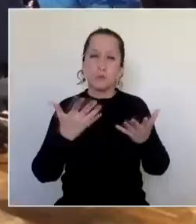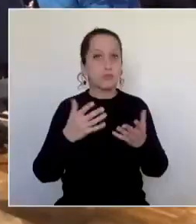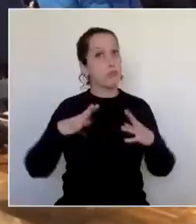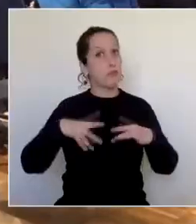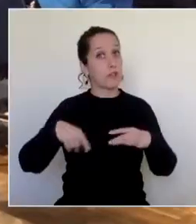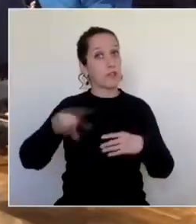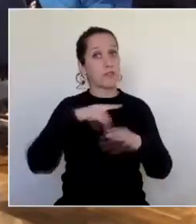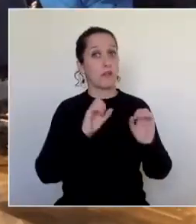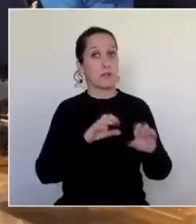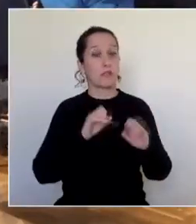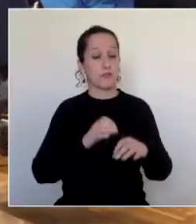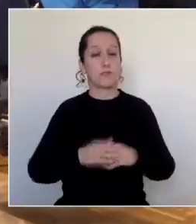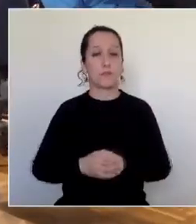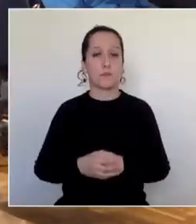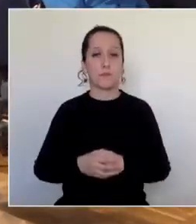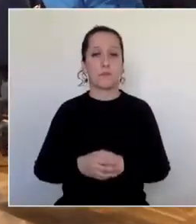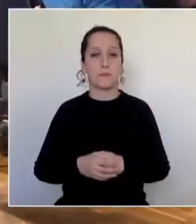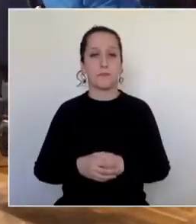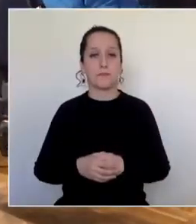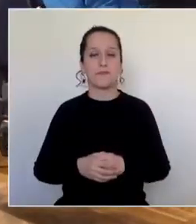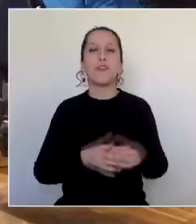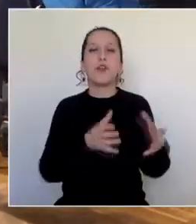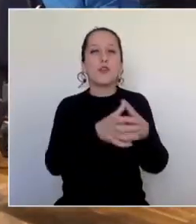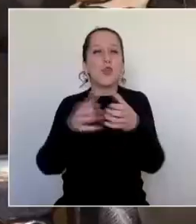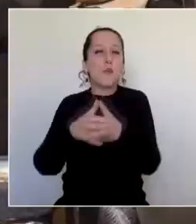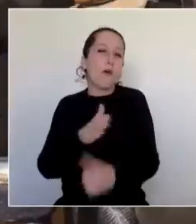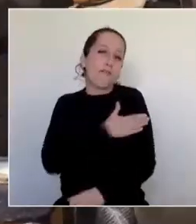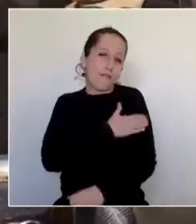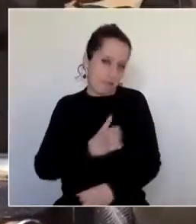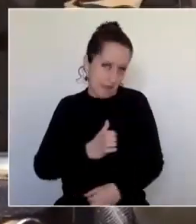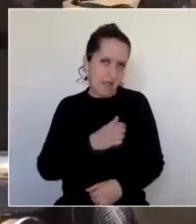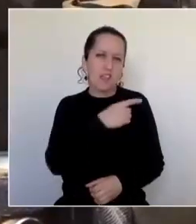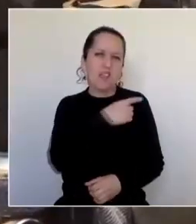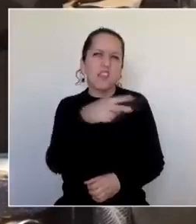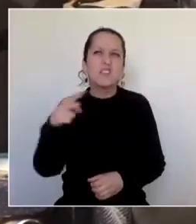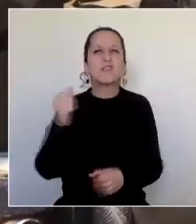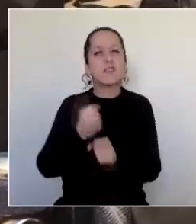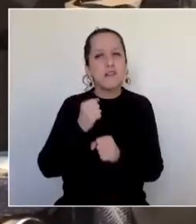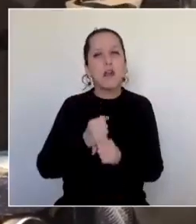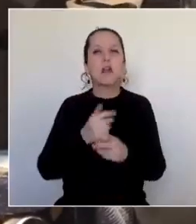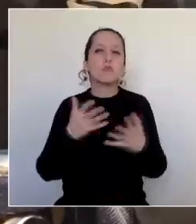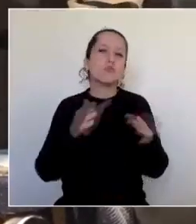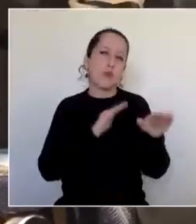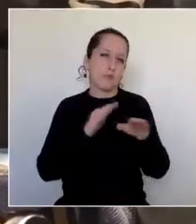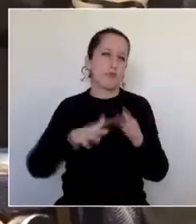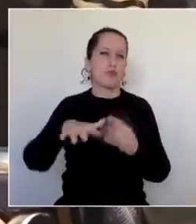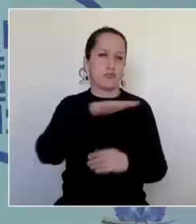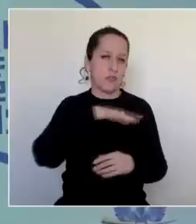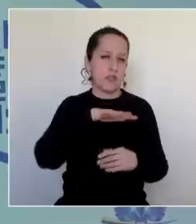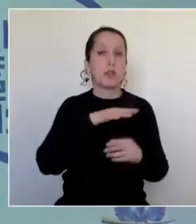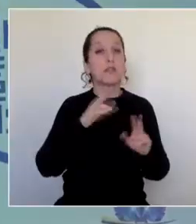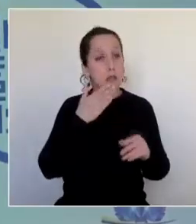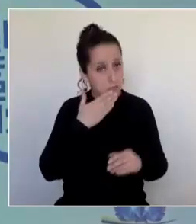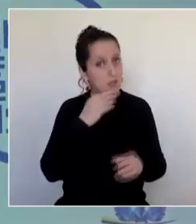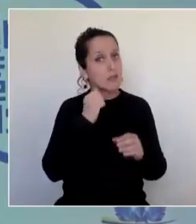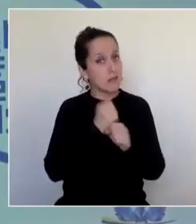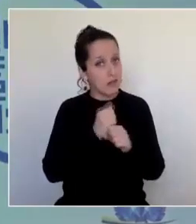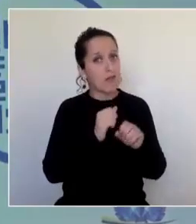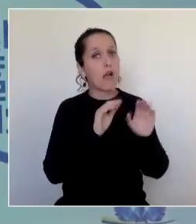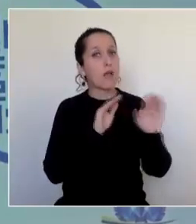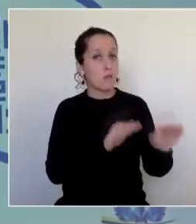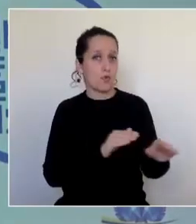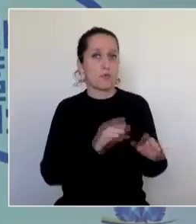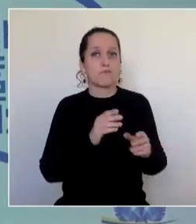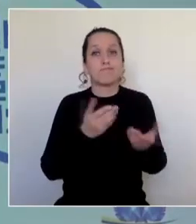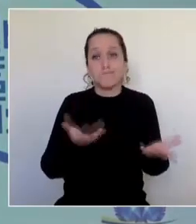entregó. Las comunidades de EFE tienen un amplio quehacer en todos los aspectos de la sociedad incluyendo las áreas laborales. Es